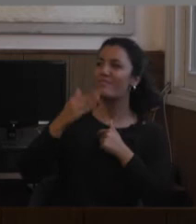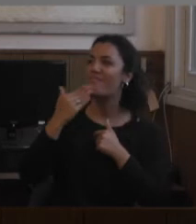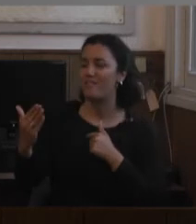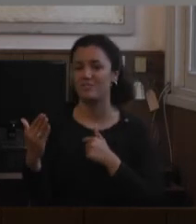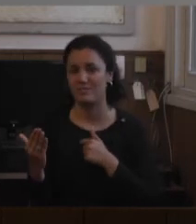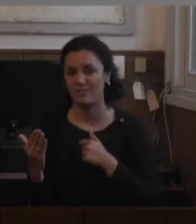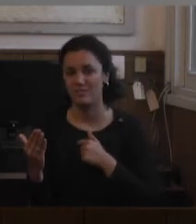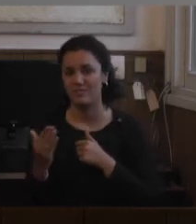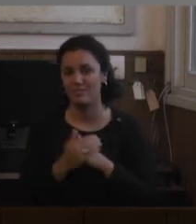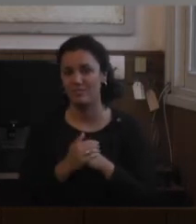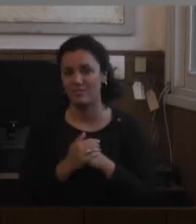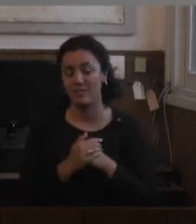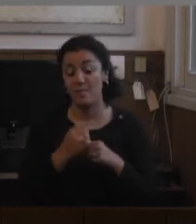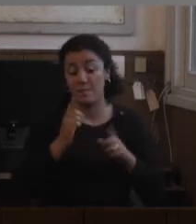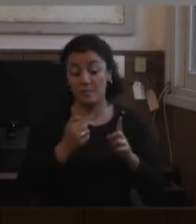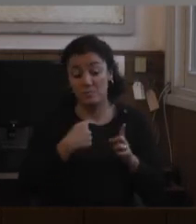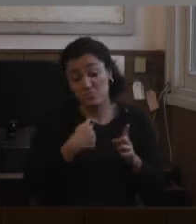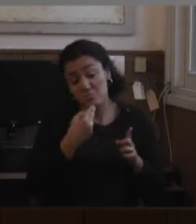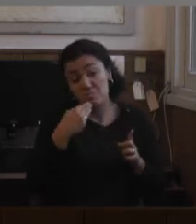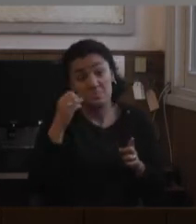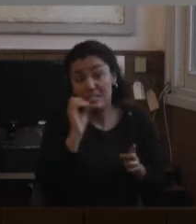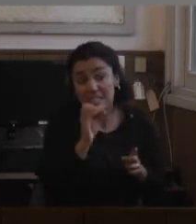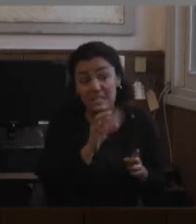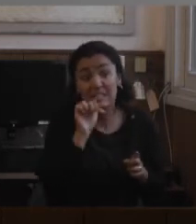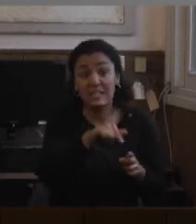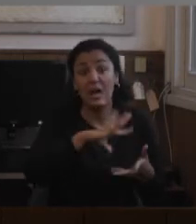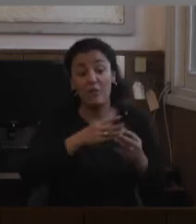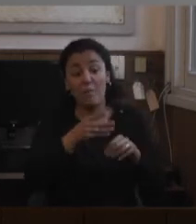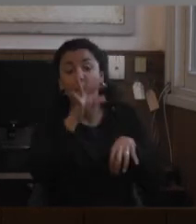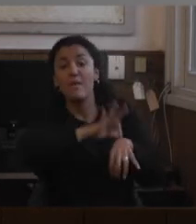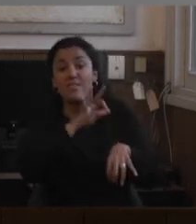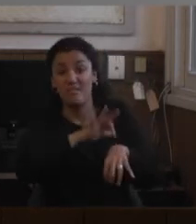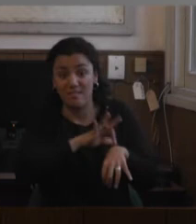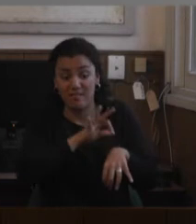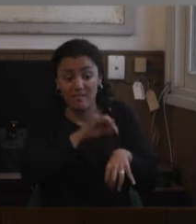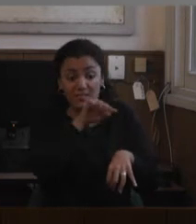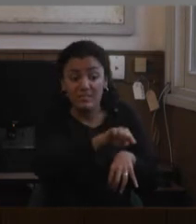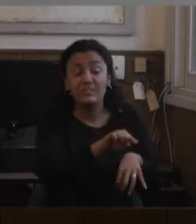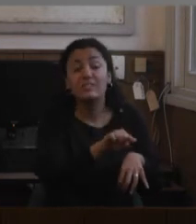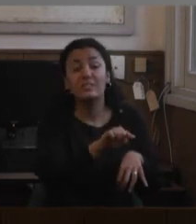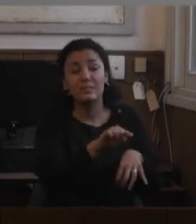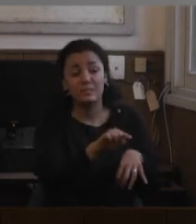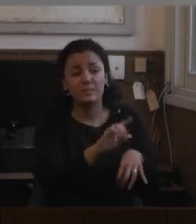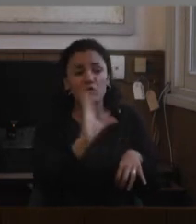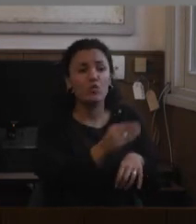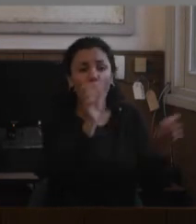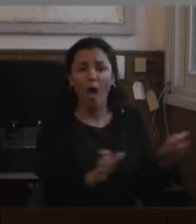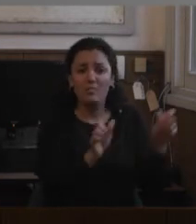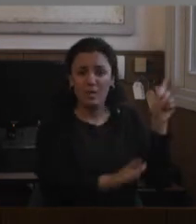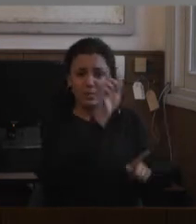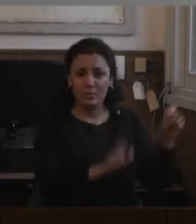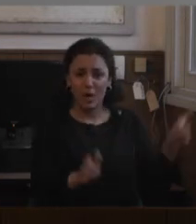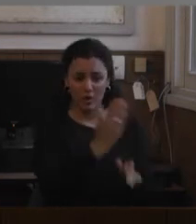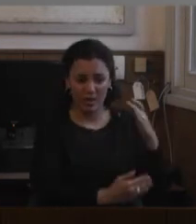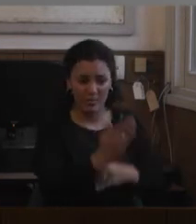Otro de mis posicionamientos críticos en relación al modelo médico es por qué parecería que todo lo que haga una persona con discapacidad tiene que